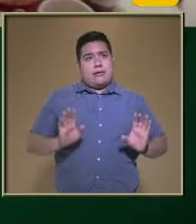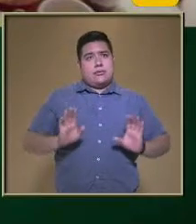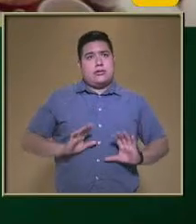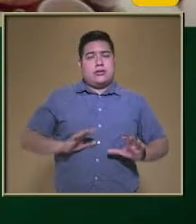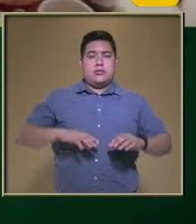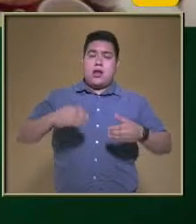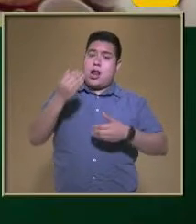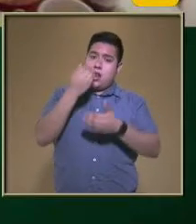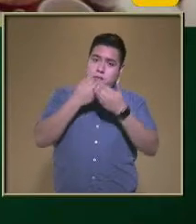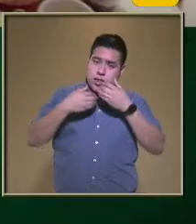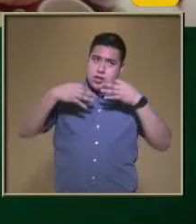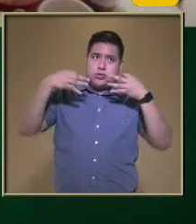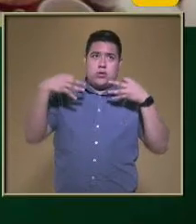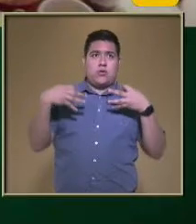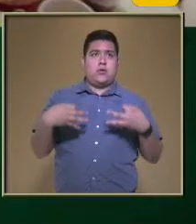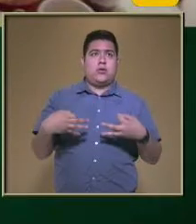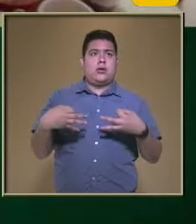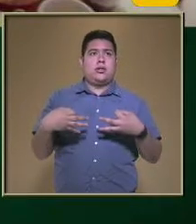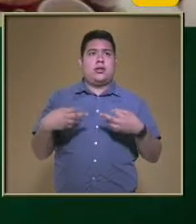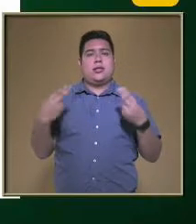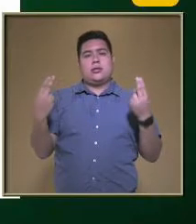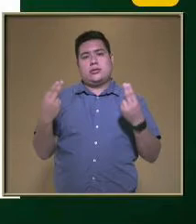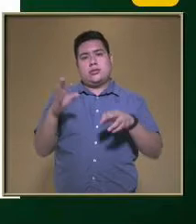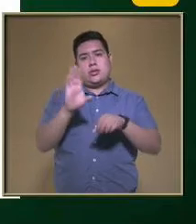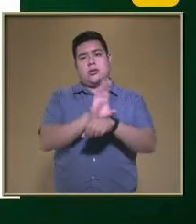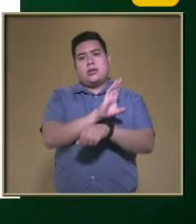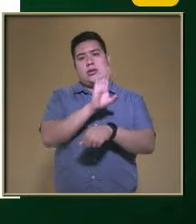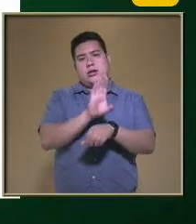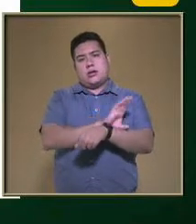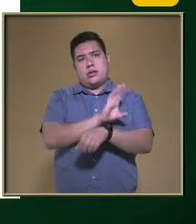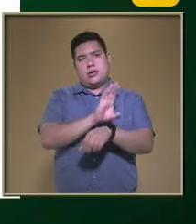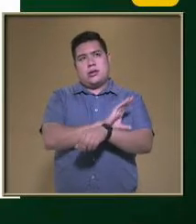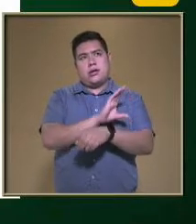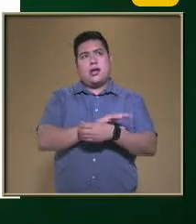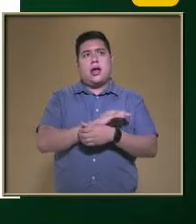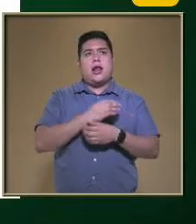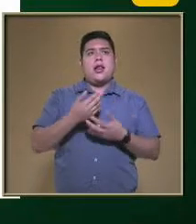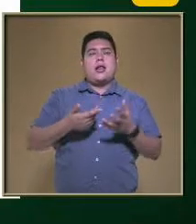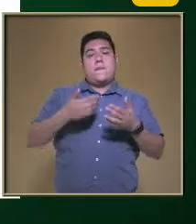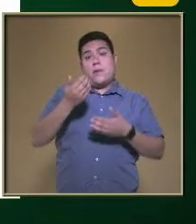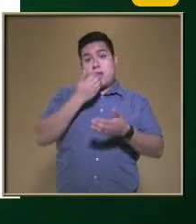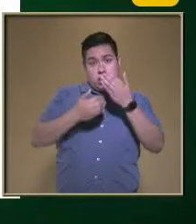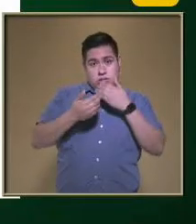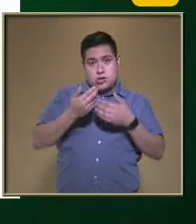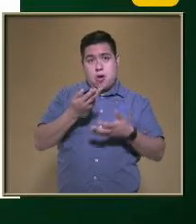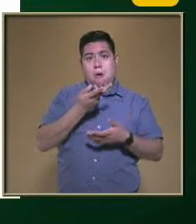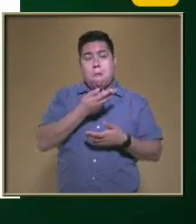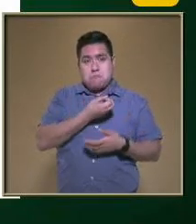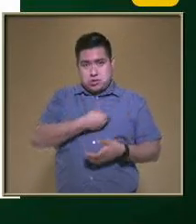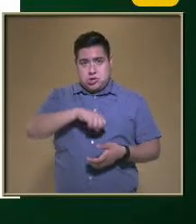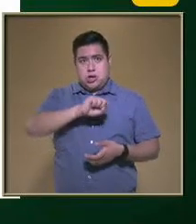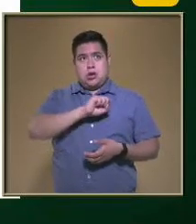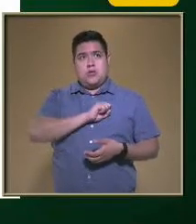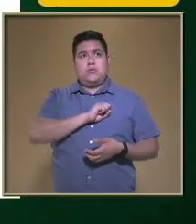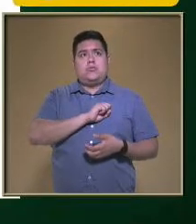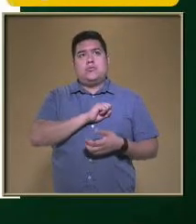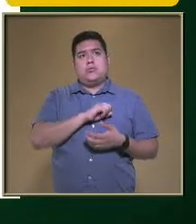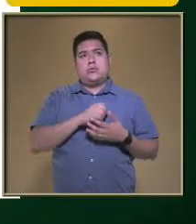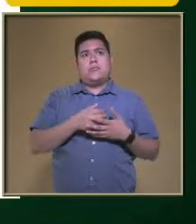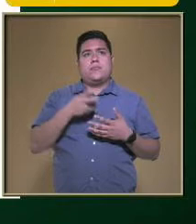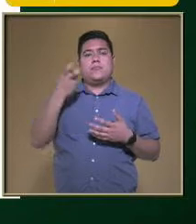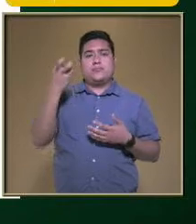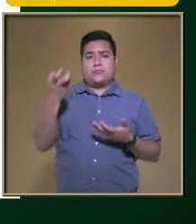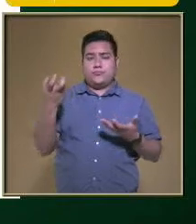Vamos a estar hablando Por supuesto De alimentación De nutrición Y vamos a recordar Que esto es un